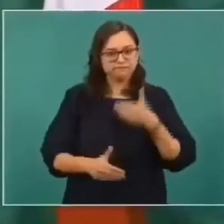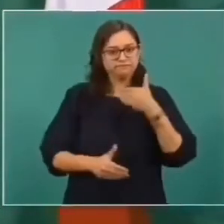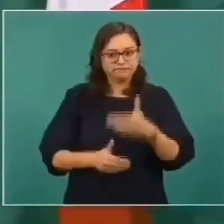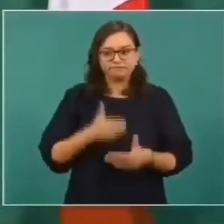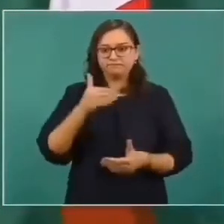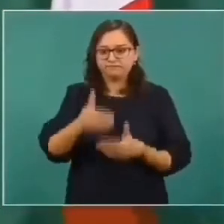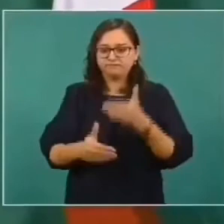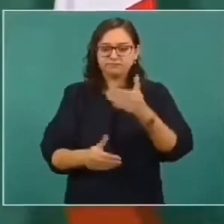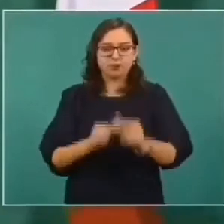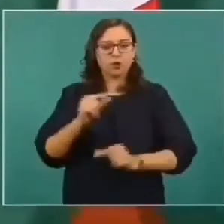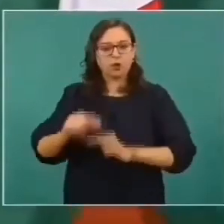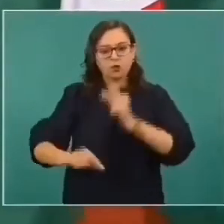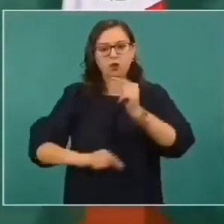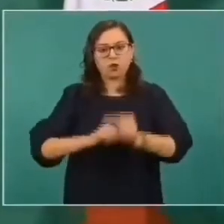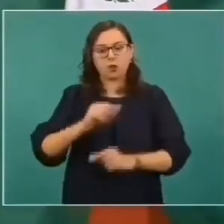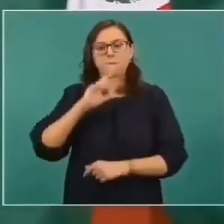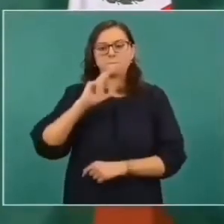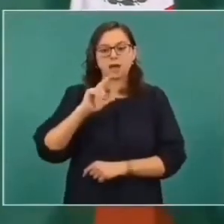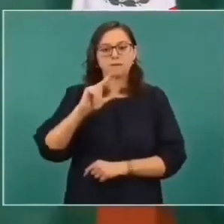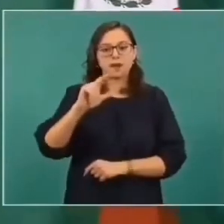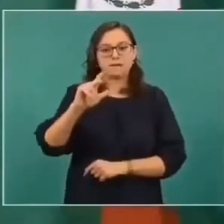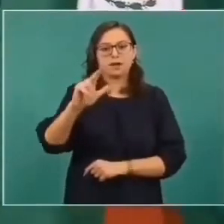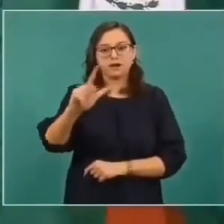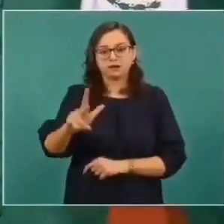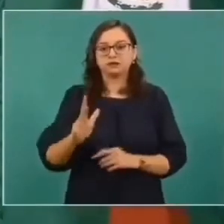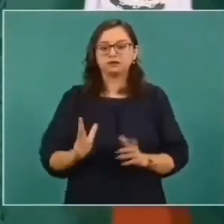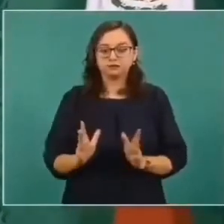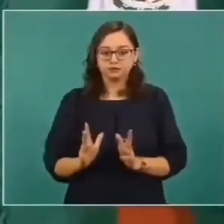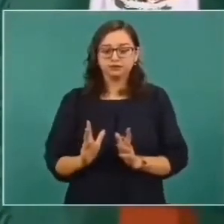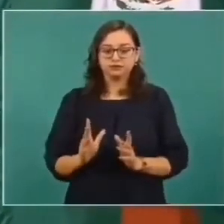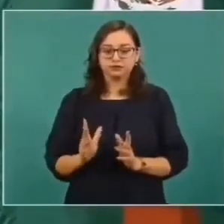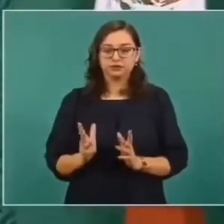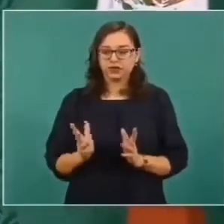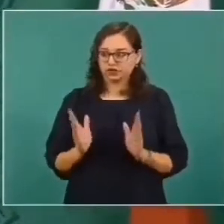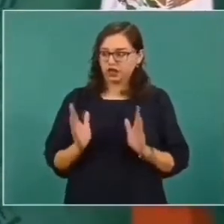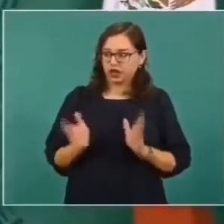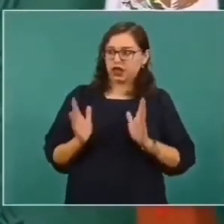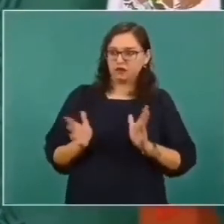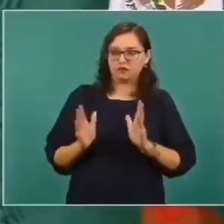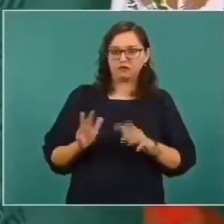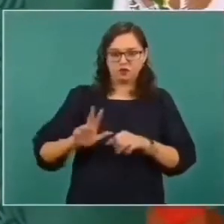normalidad poco a poco